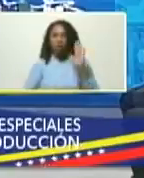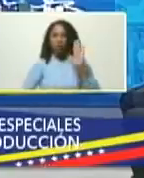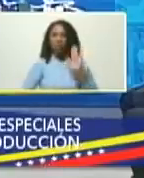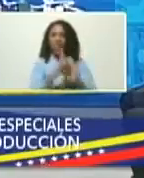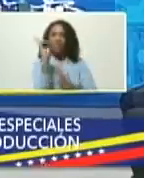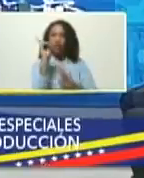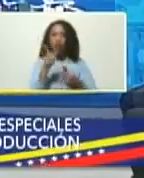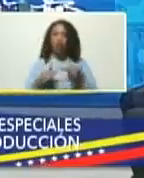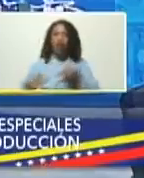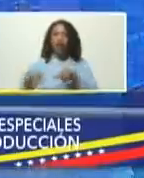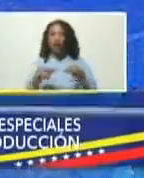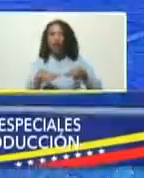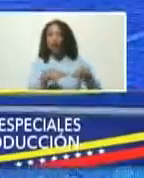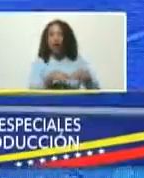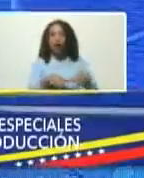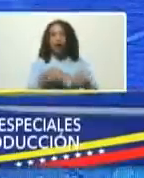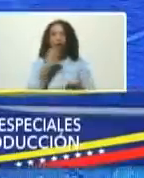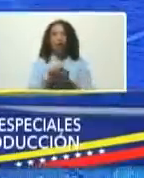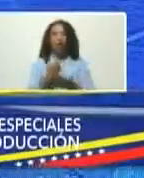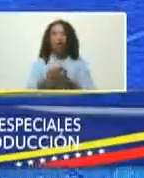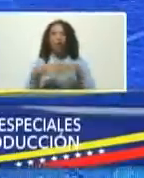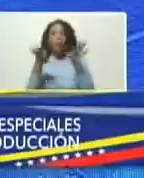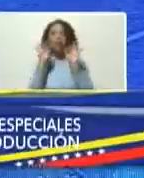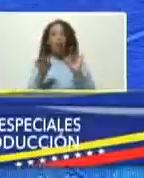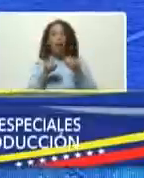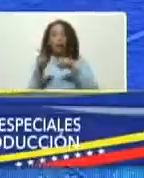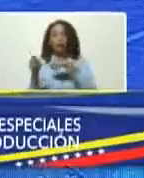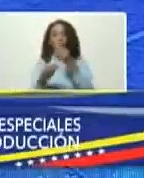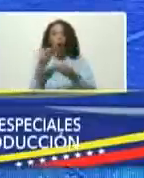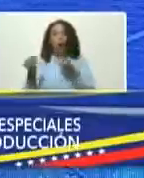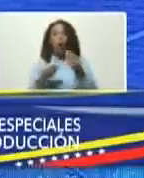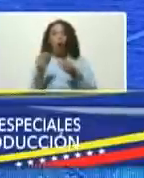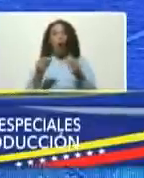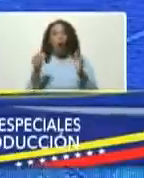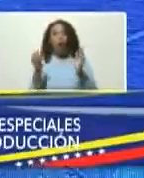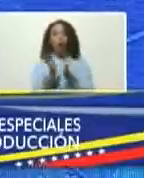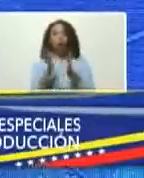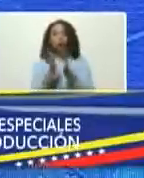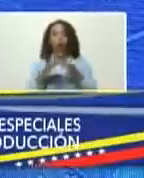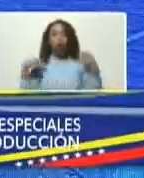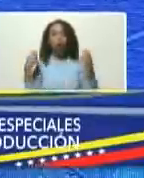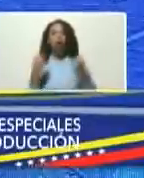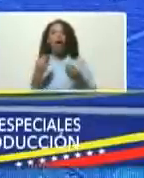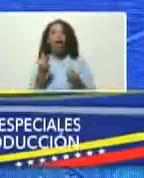de las zonas económicas especiales así como los incentivos económicos